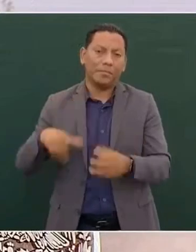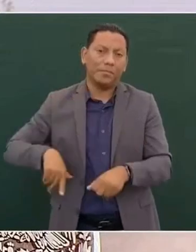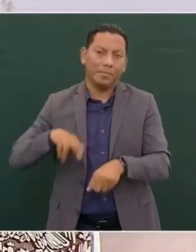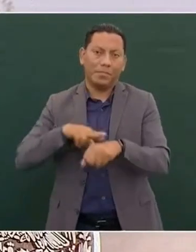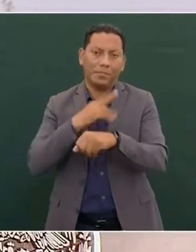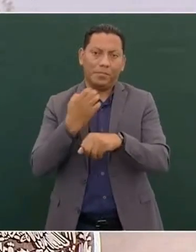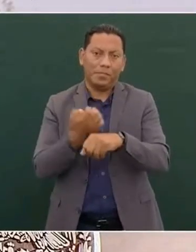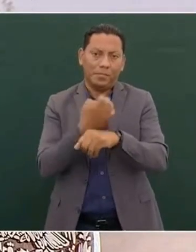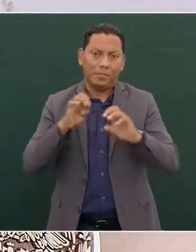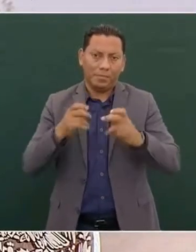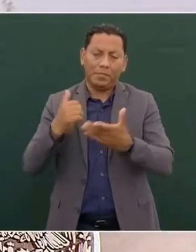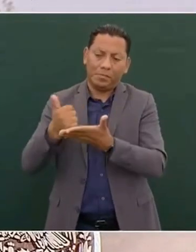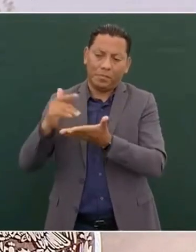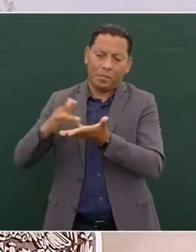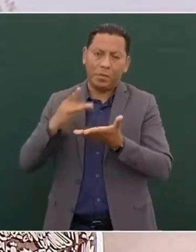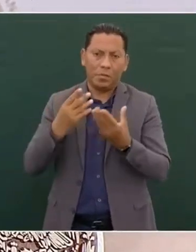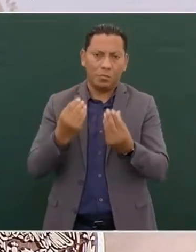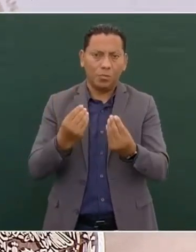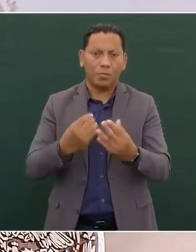Chiapas.